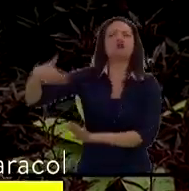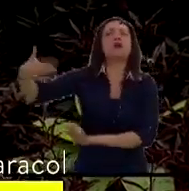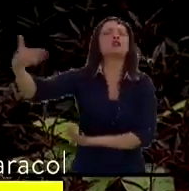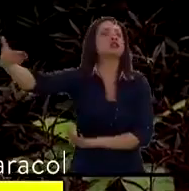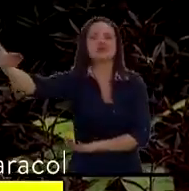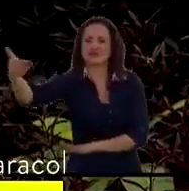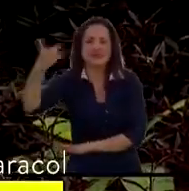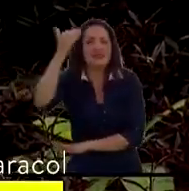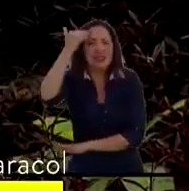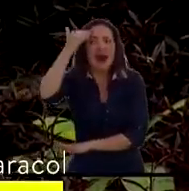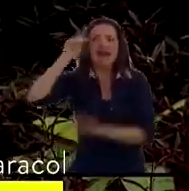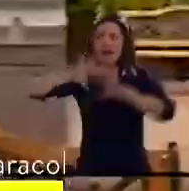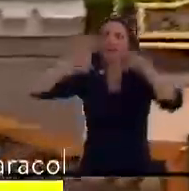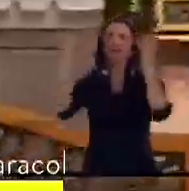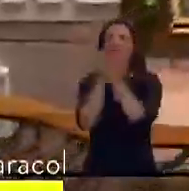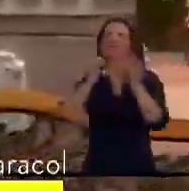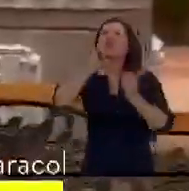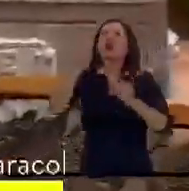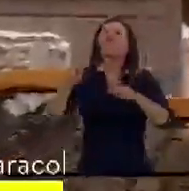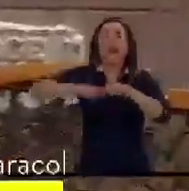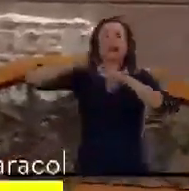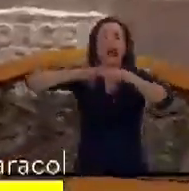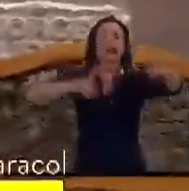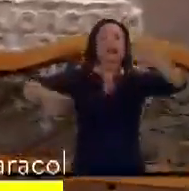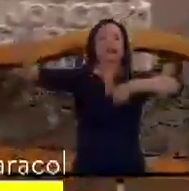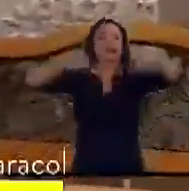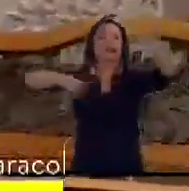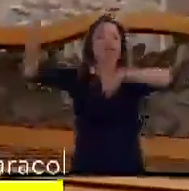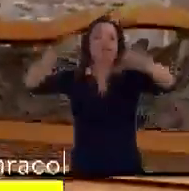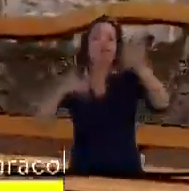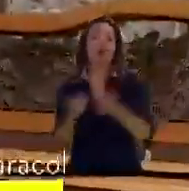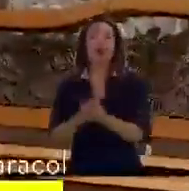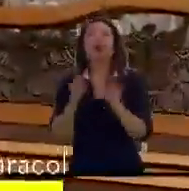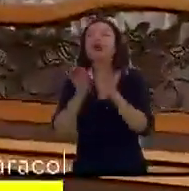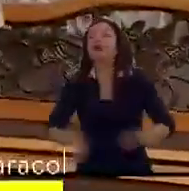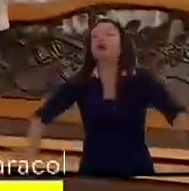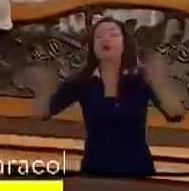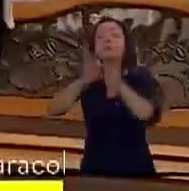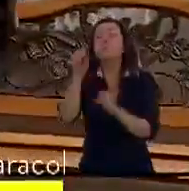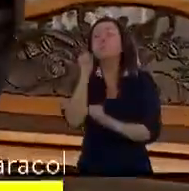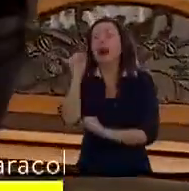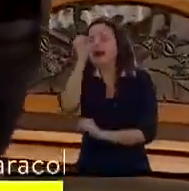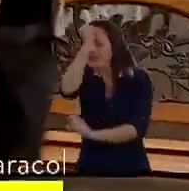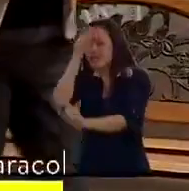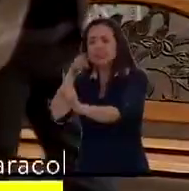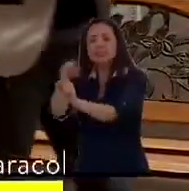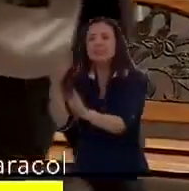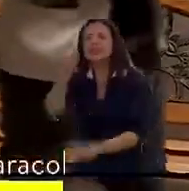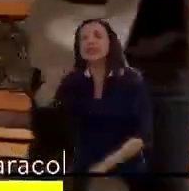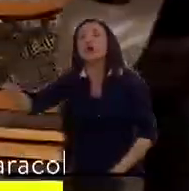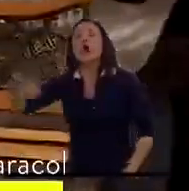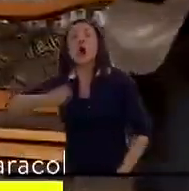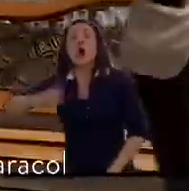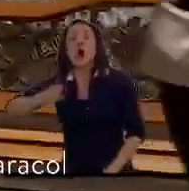que el mundo es cada vez más exigente. Lo importante es que los jóvenes no aplacen ni renuncien a los estudios. Gracias.